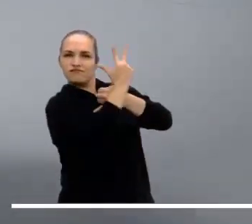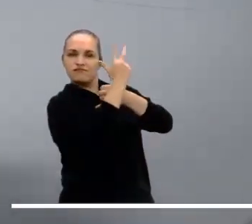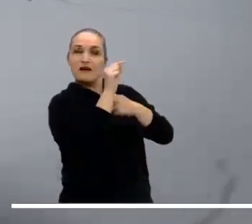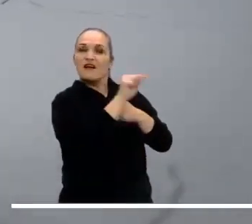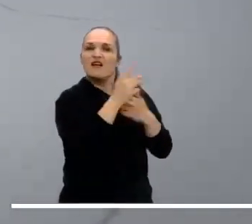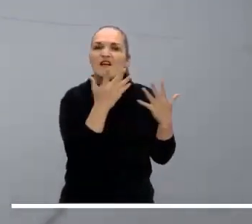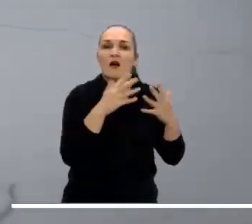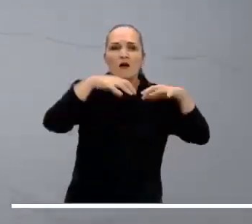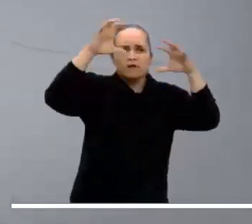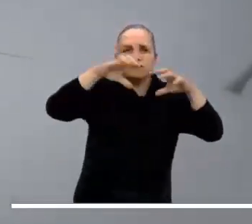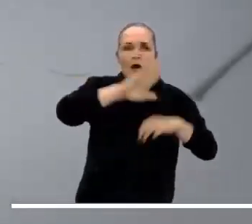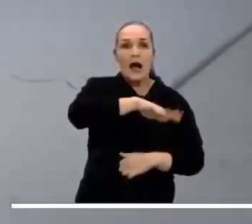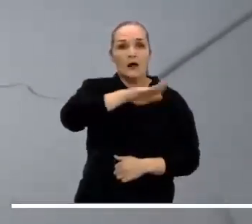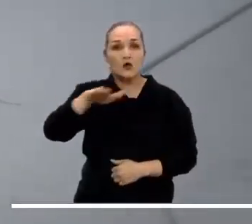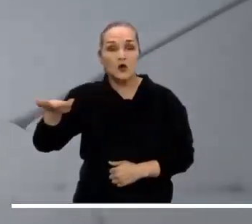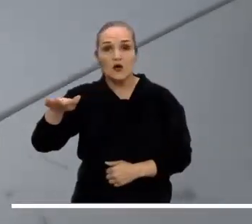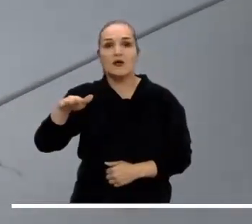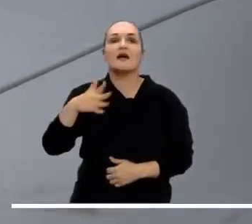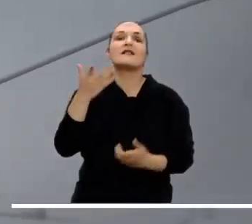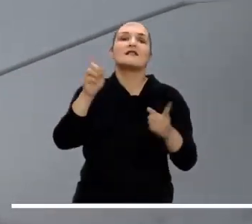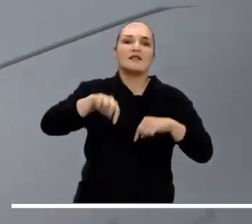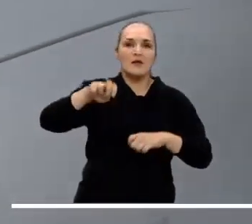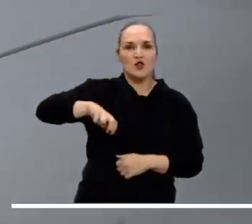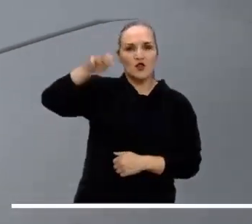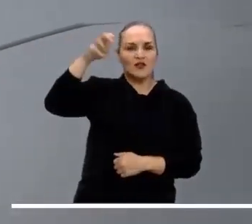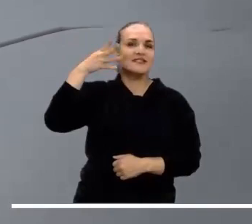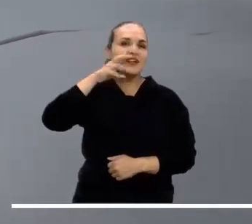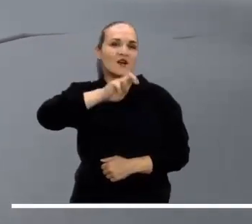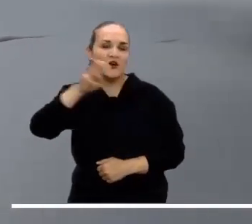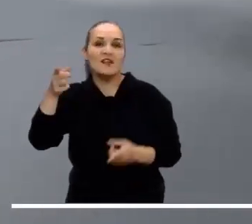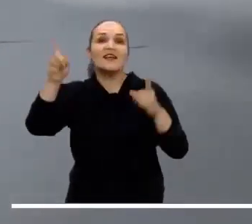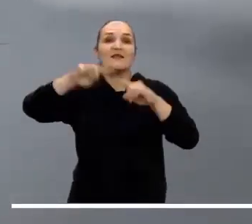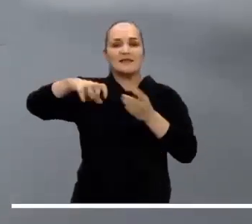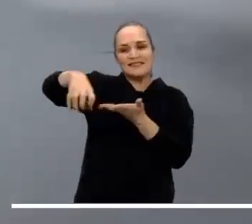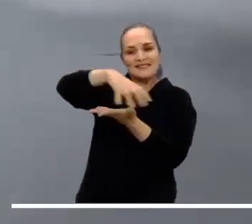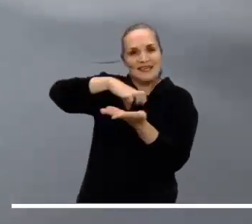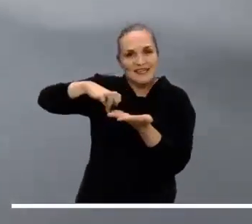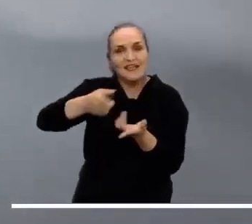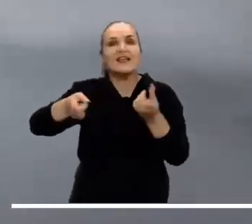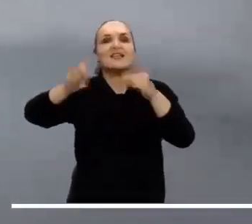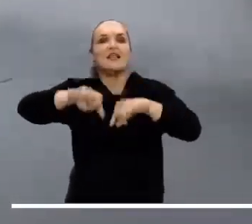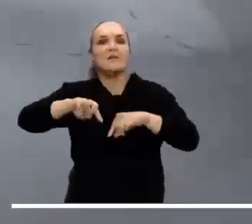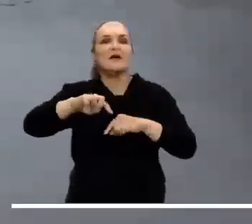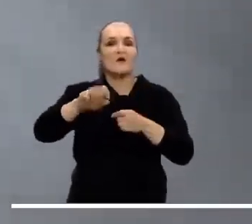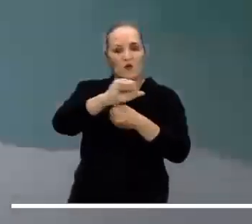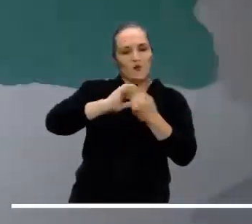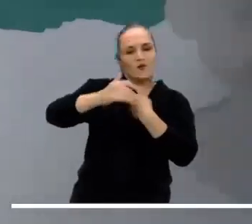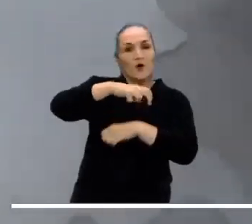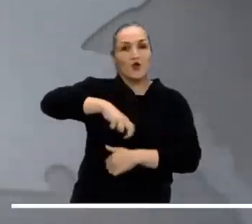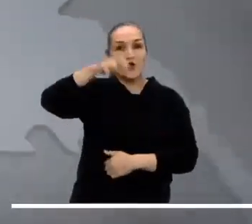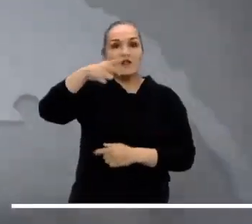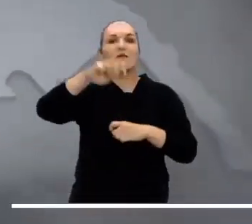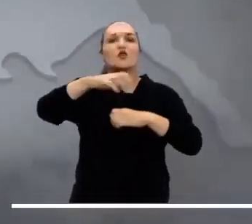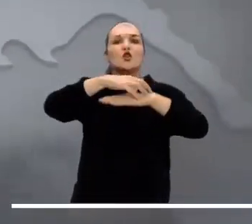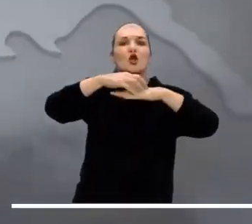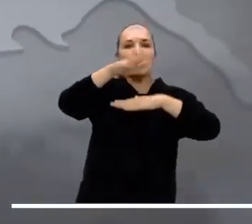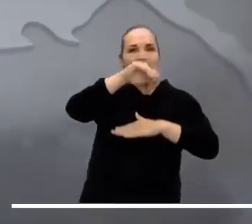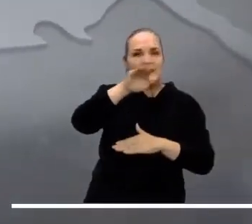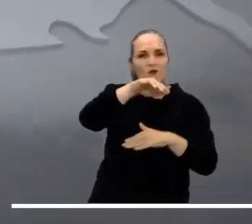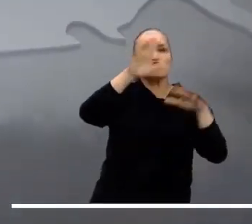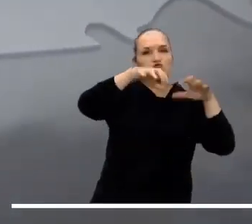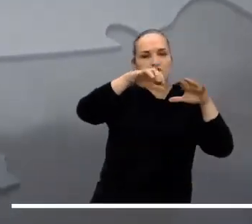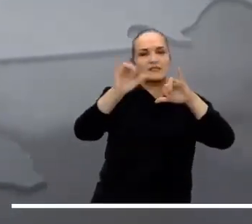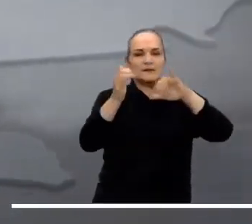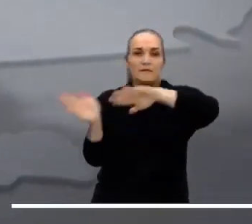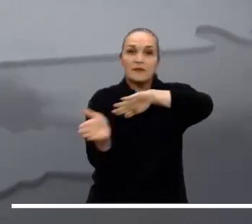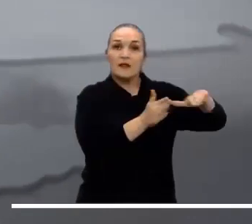pronósticos nos hablan de lluvias en Antioquia, norte de norte de Santander, Santander, norte de Cundinamarca y centro de Tolima.